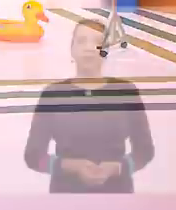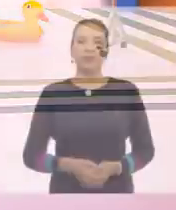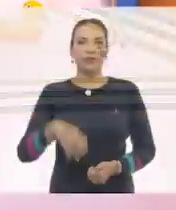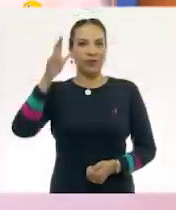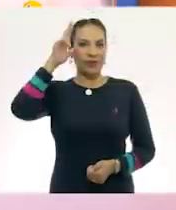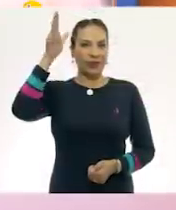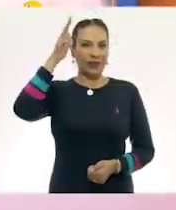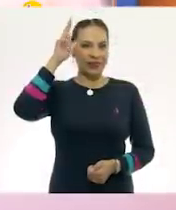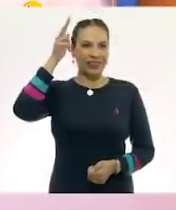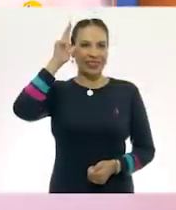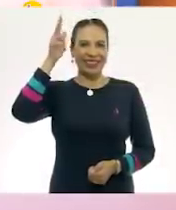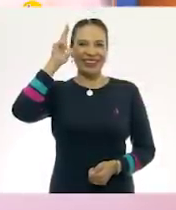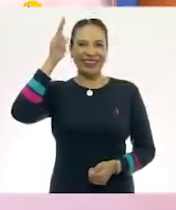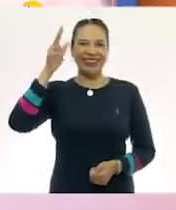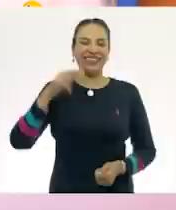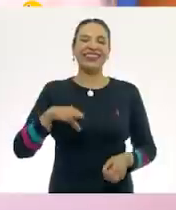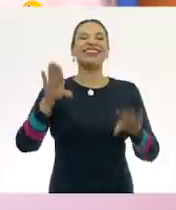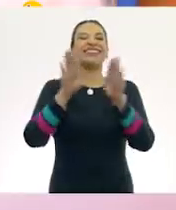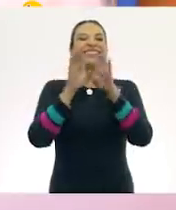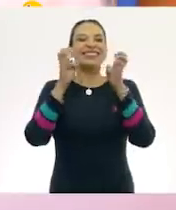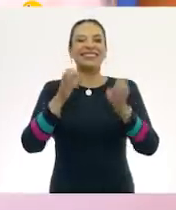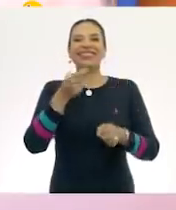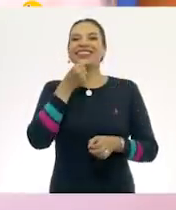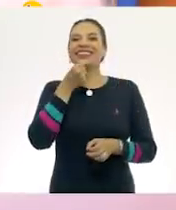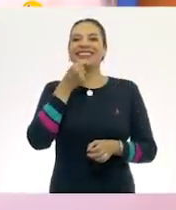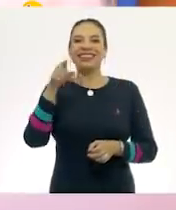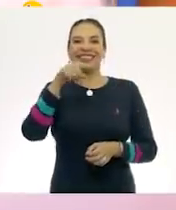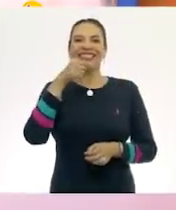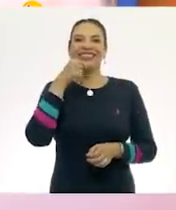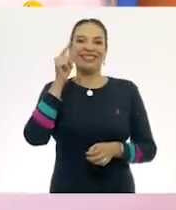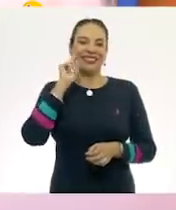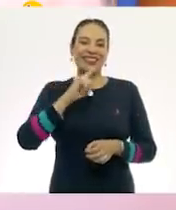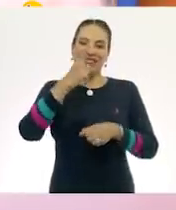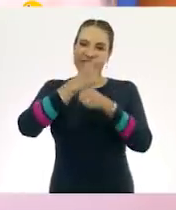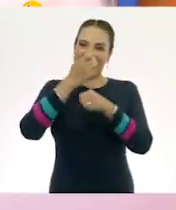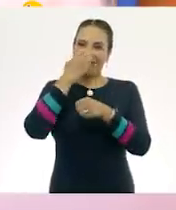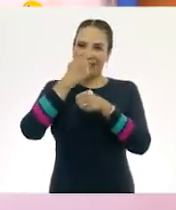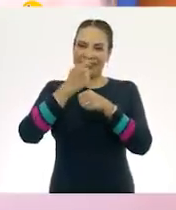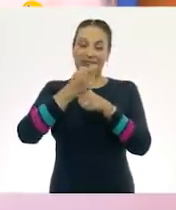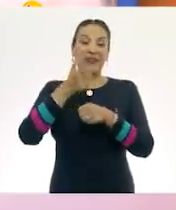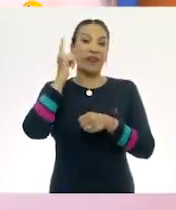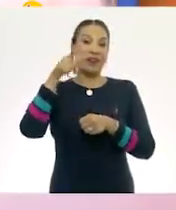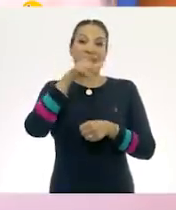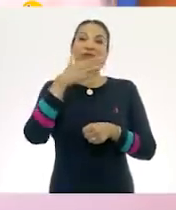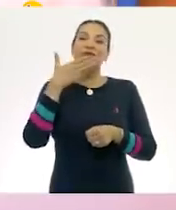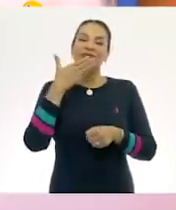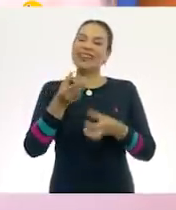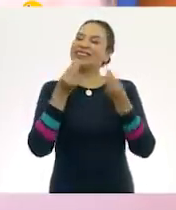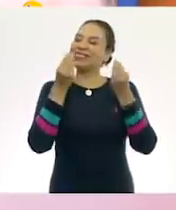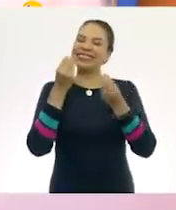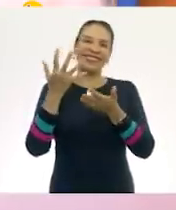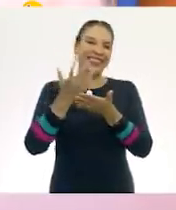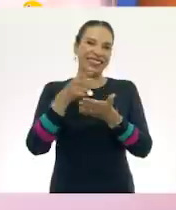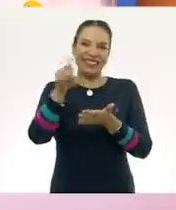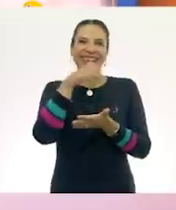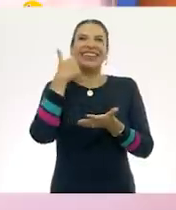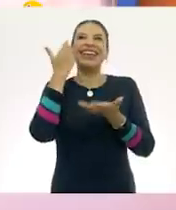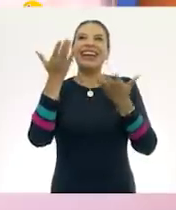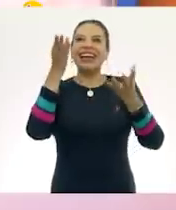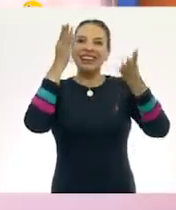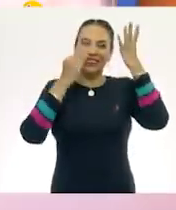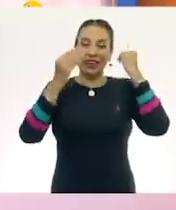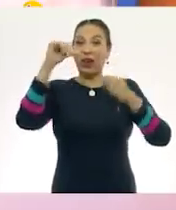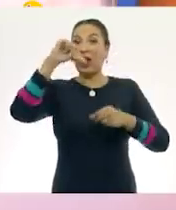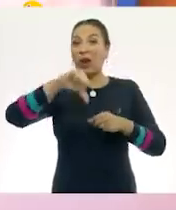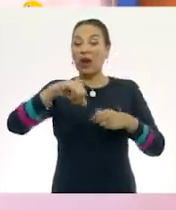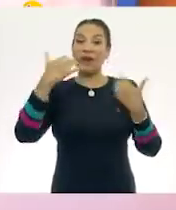¡Hola! ¿Cómo están, niñas y niños de primera de primaria? Espero que muy bien y con muchas ganas de aprender, porque hoy nos